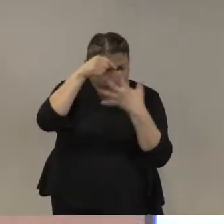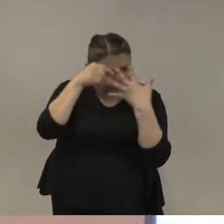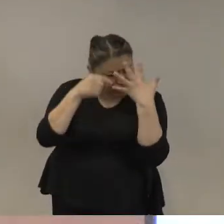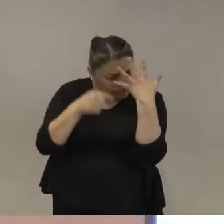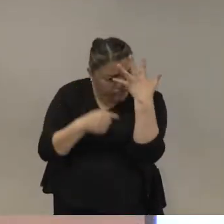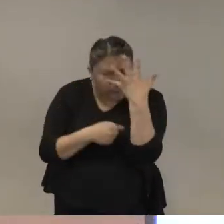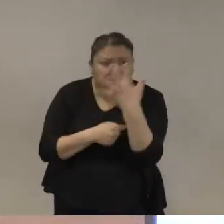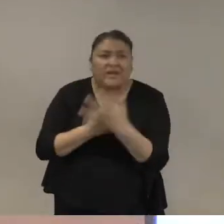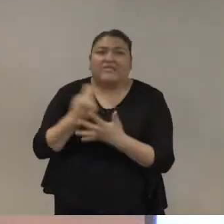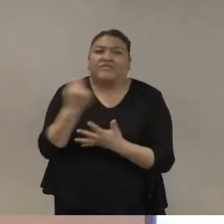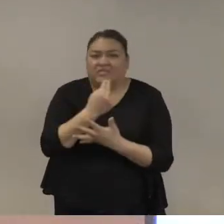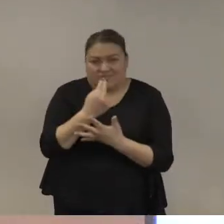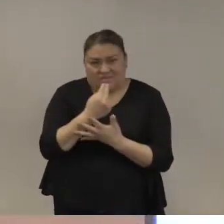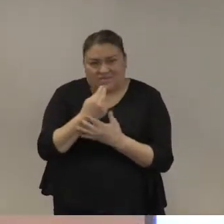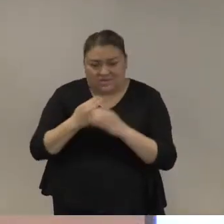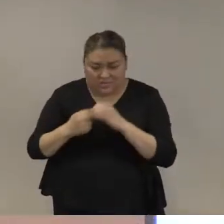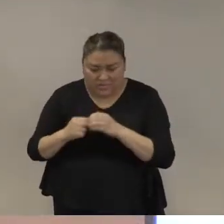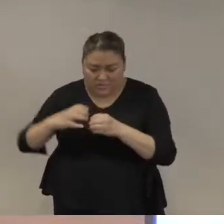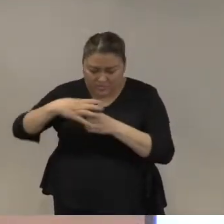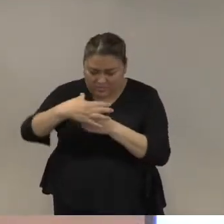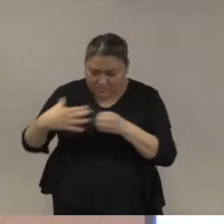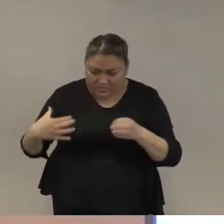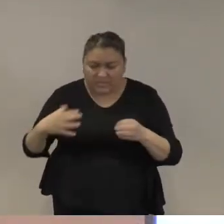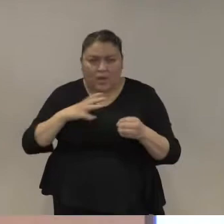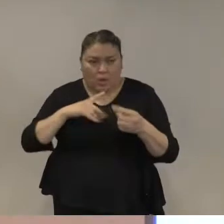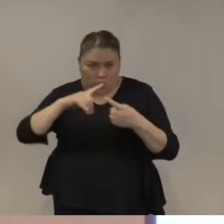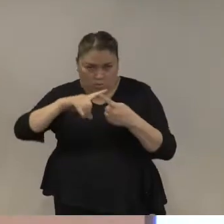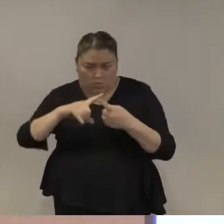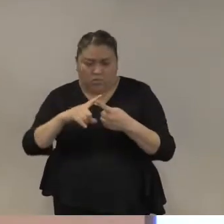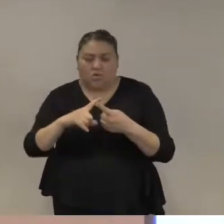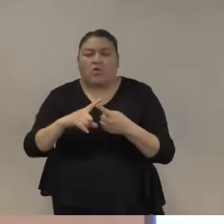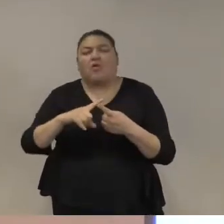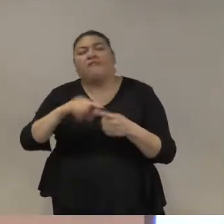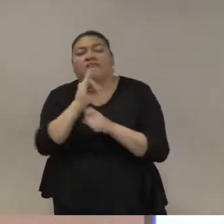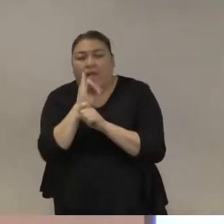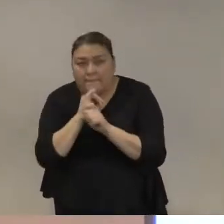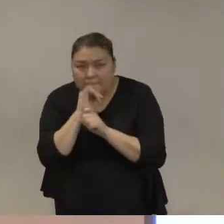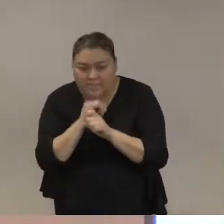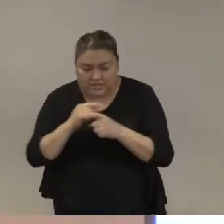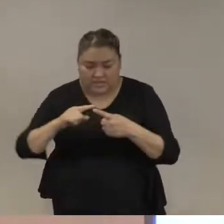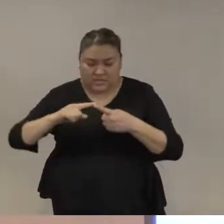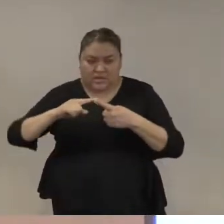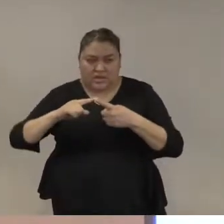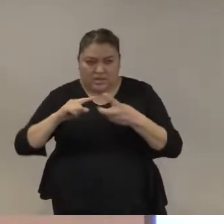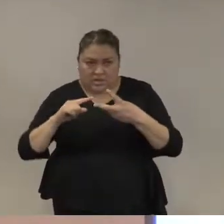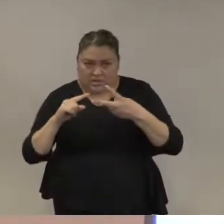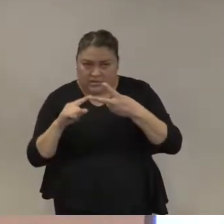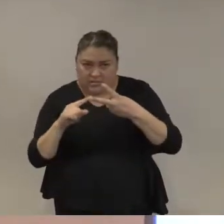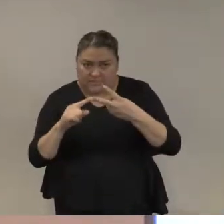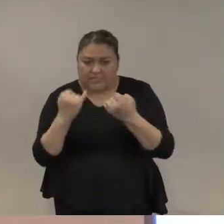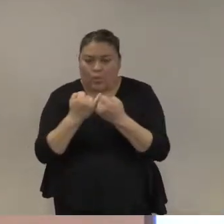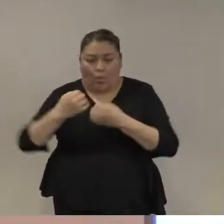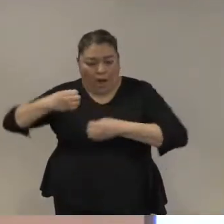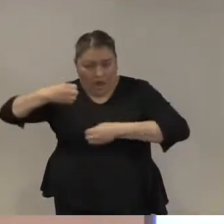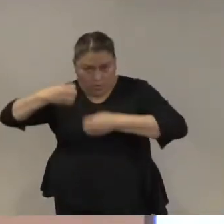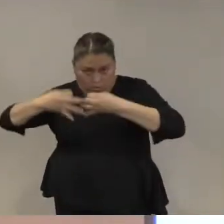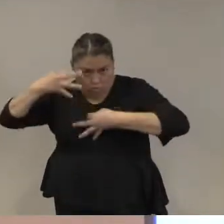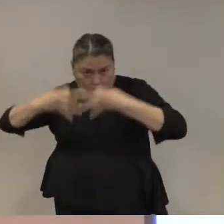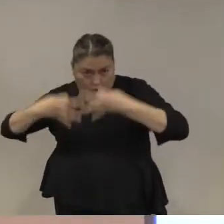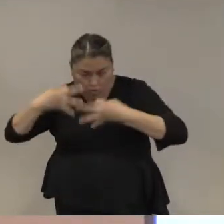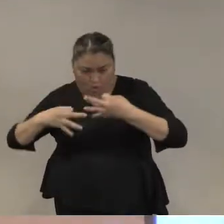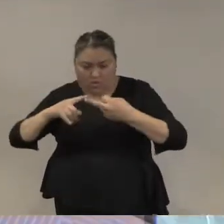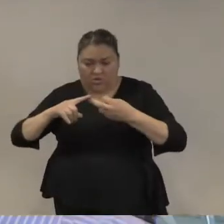de justicia y de investigación a los que siguen las redes y los flujos de activos a las cortes y el sistema